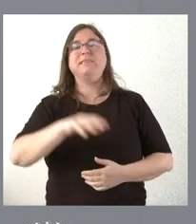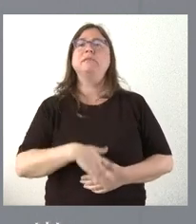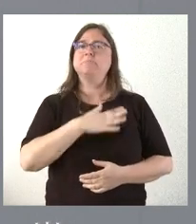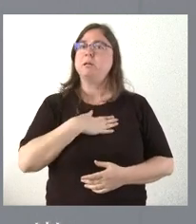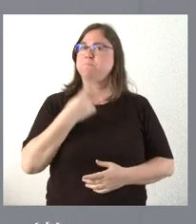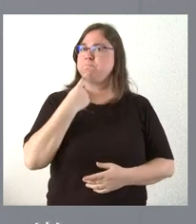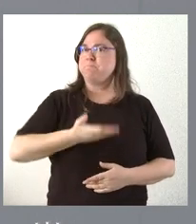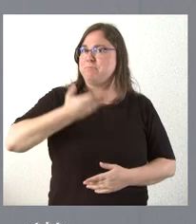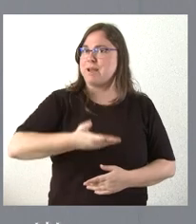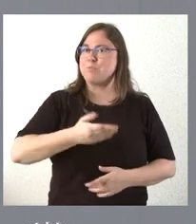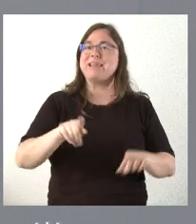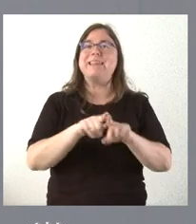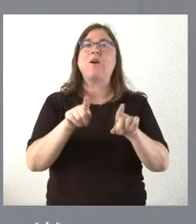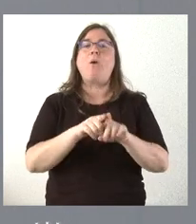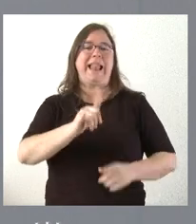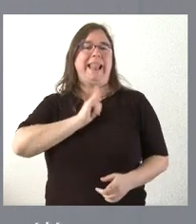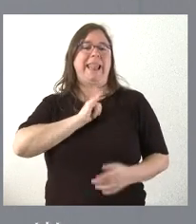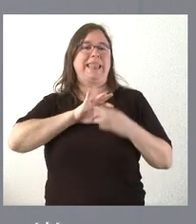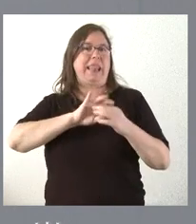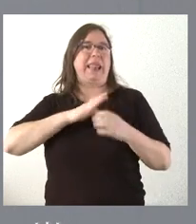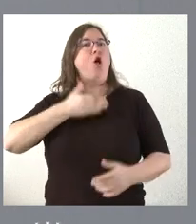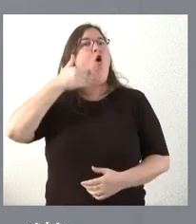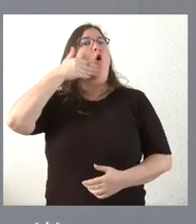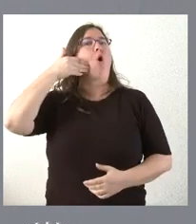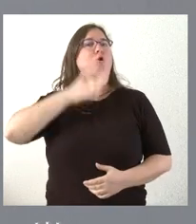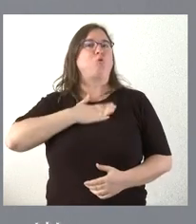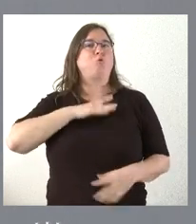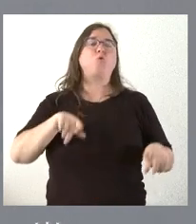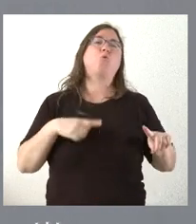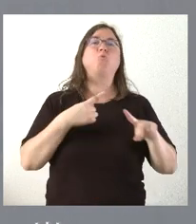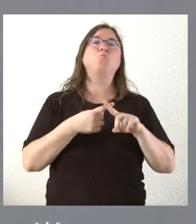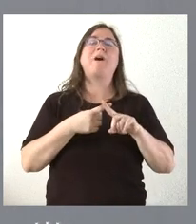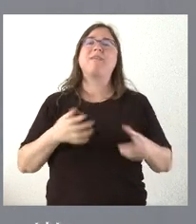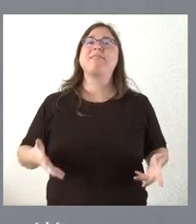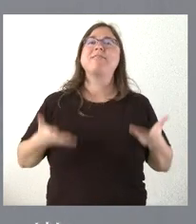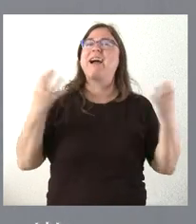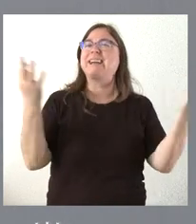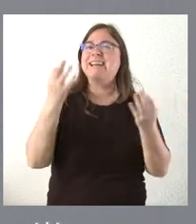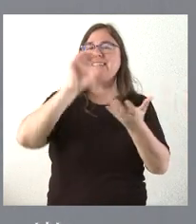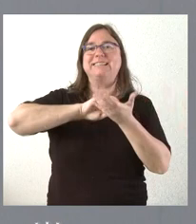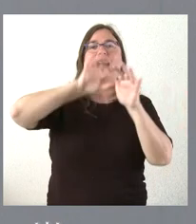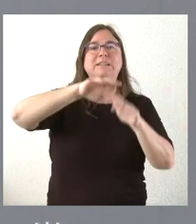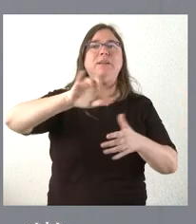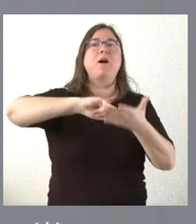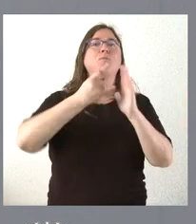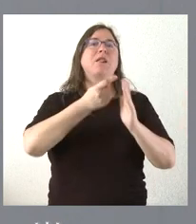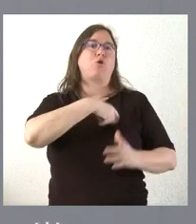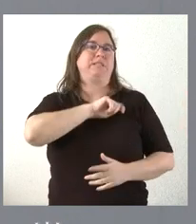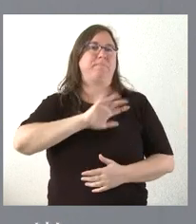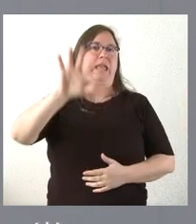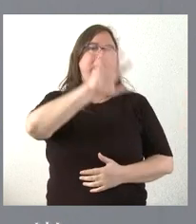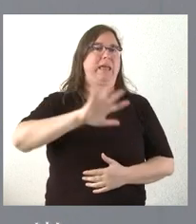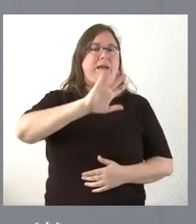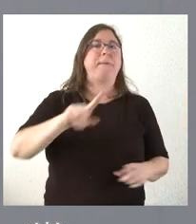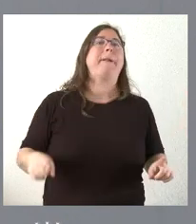manifiesto como elemento de identidad, como elemento de orgullo, también como elemento de contribución de lo que es Castilla y León al Proyecto Nacional de España. Y